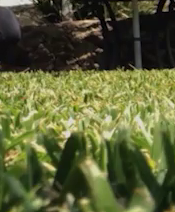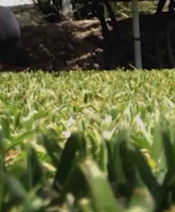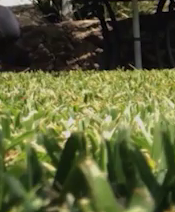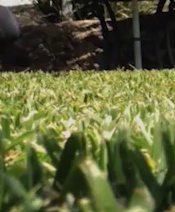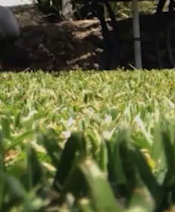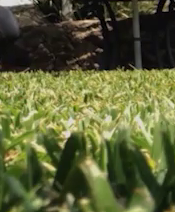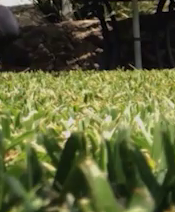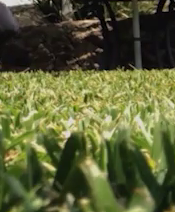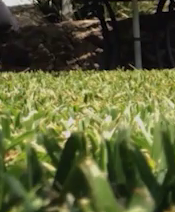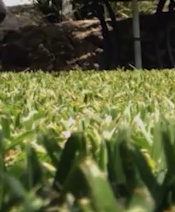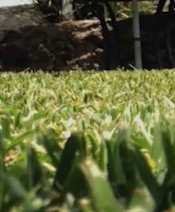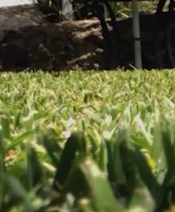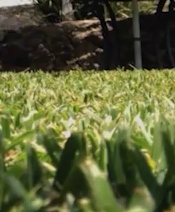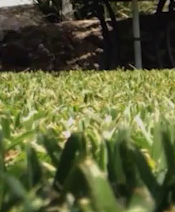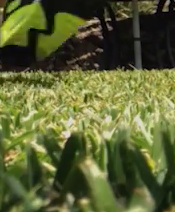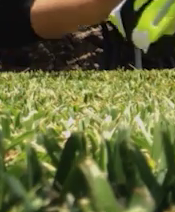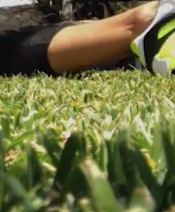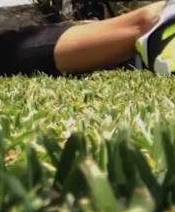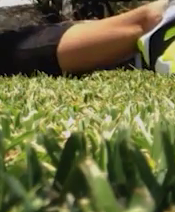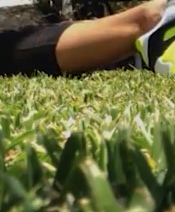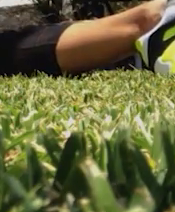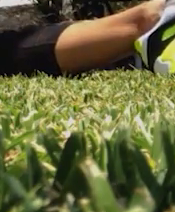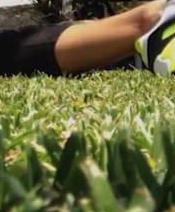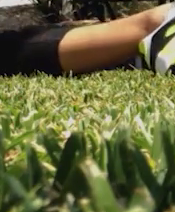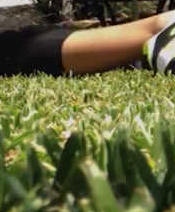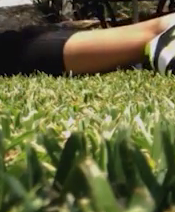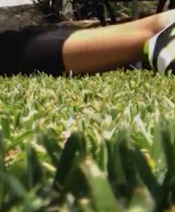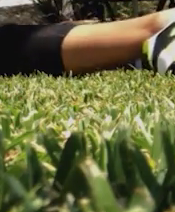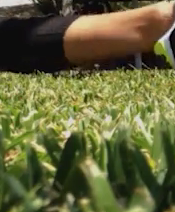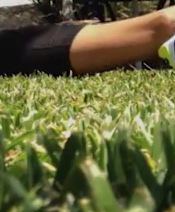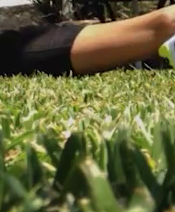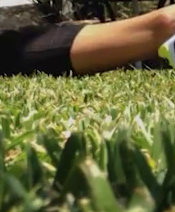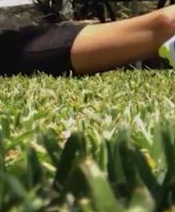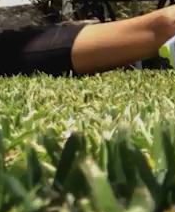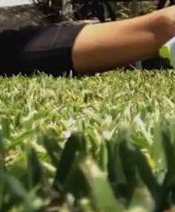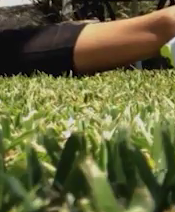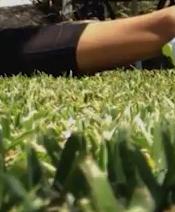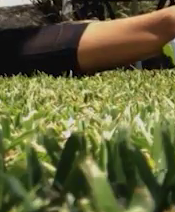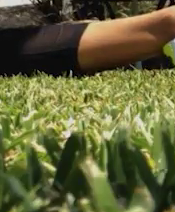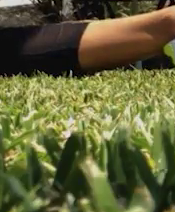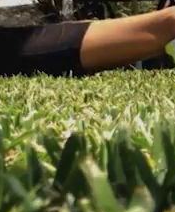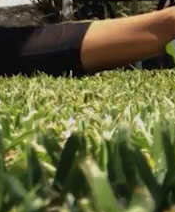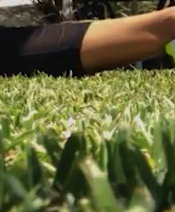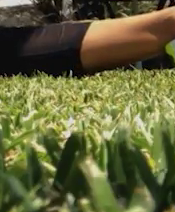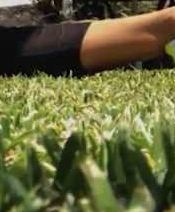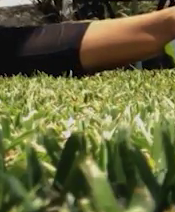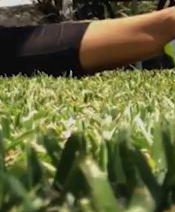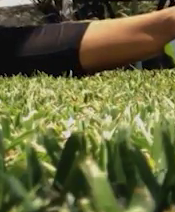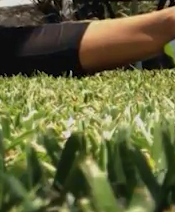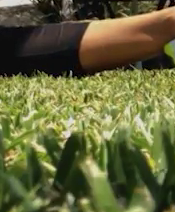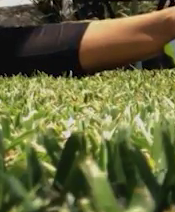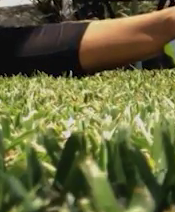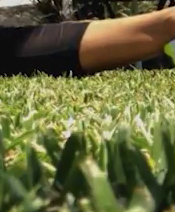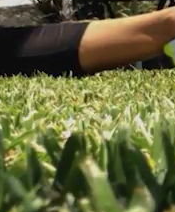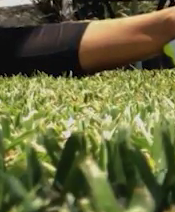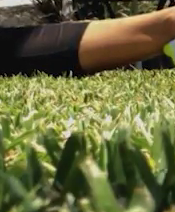Igual, unos segundos. Vamos con la otra pierna. Hacia adelante.